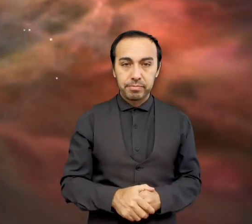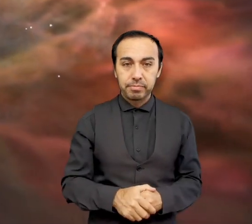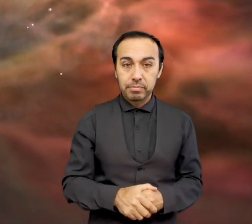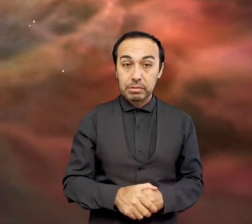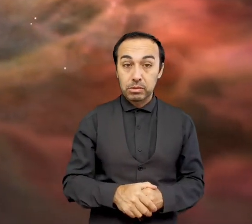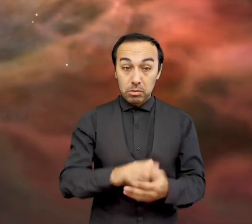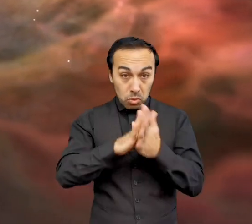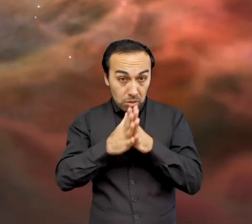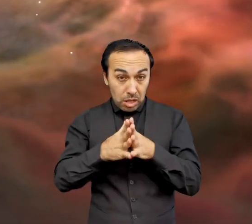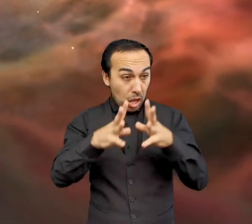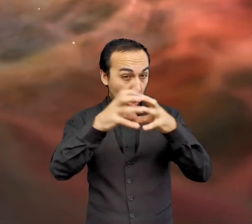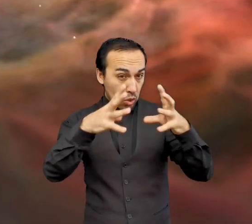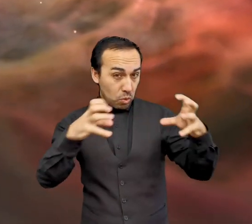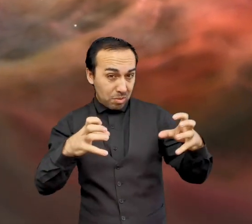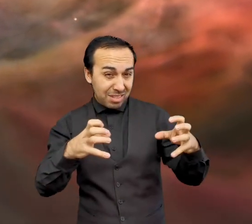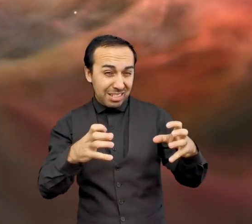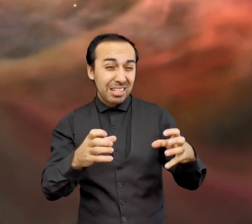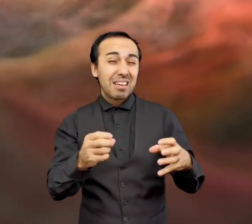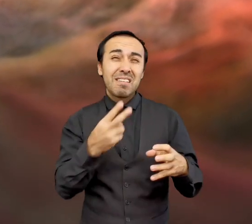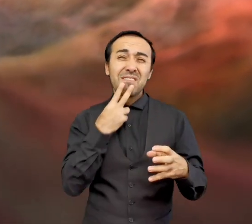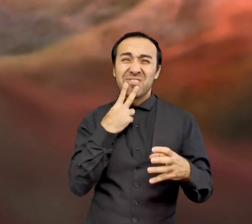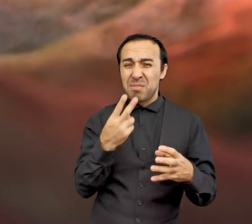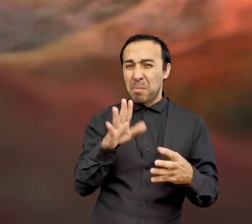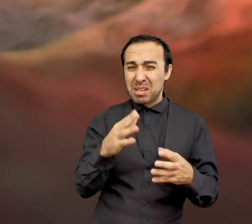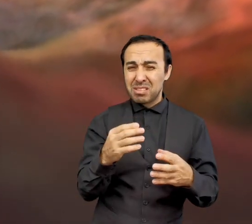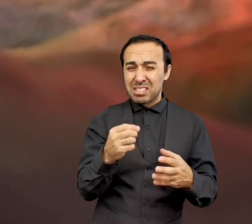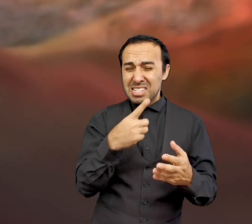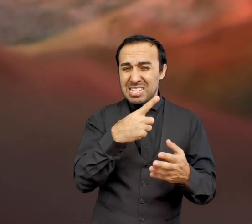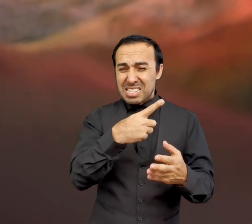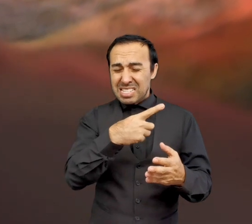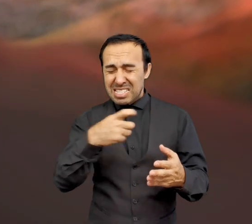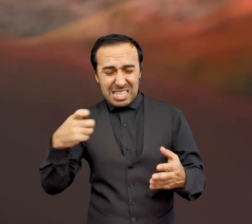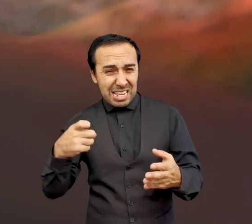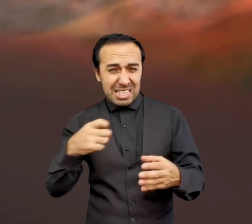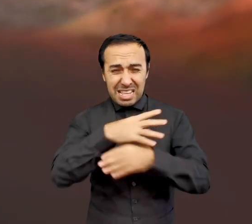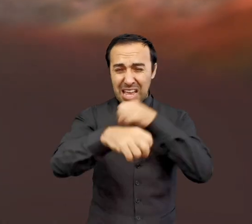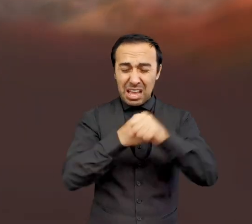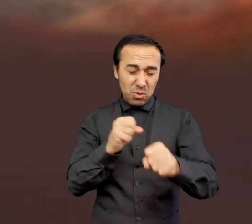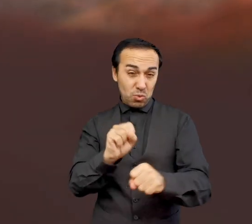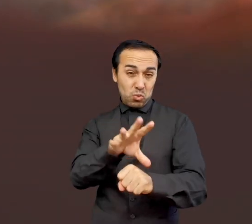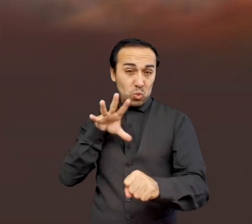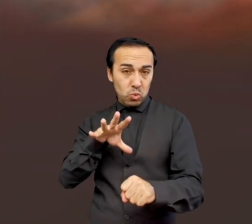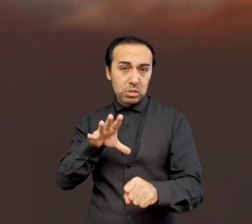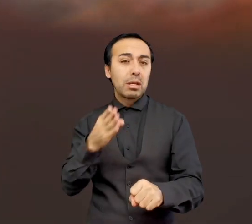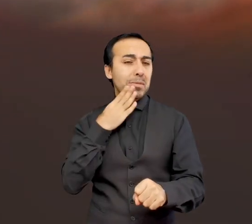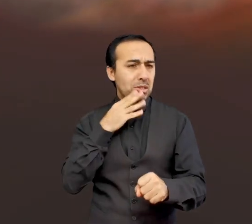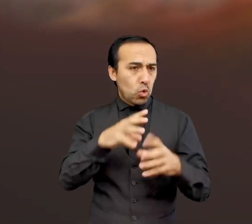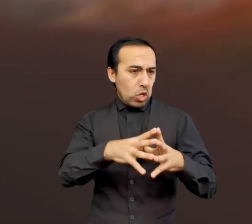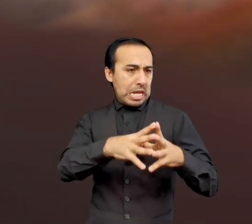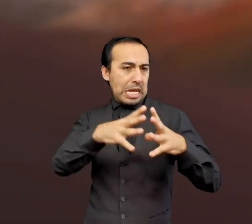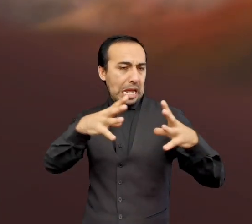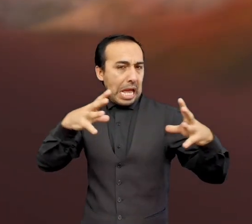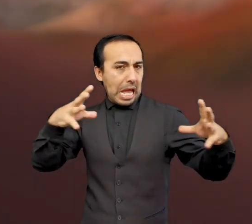Estas nubes pueden llegar a medir más de 100 años luz y tener masas de hasta un millón de veces la masa de